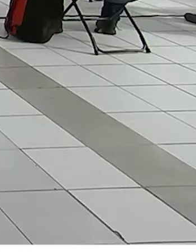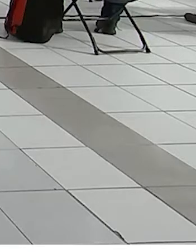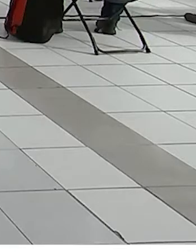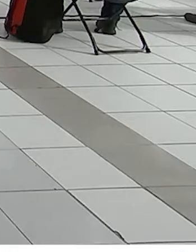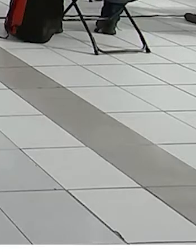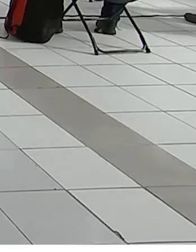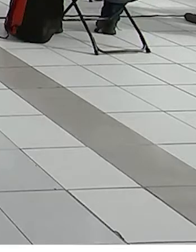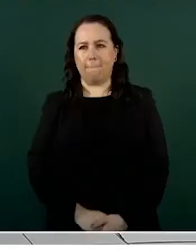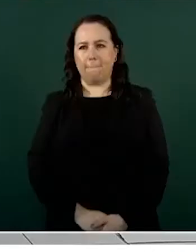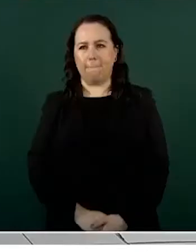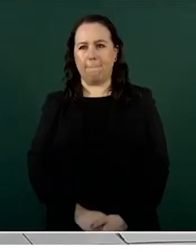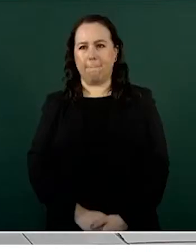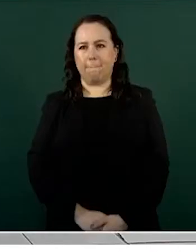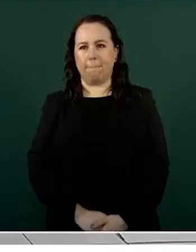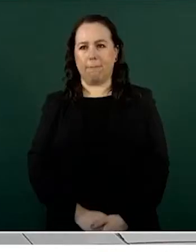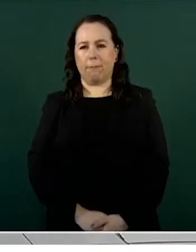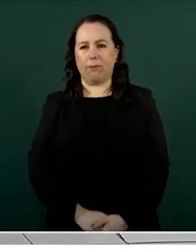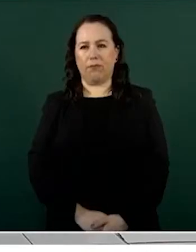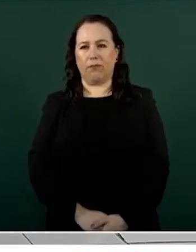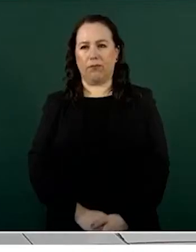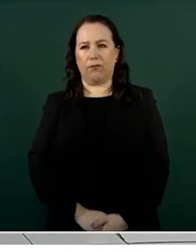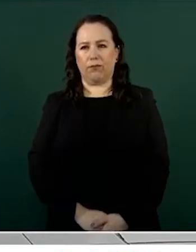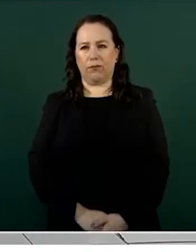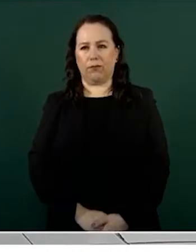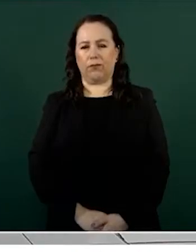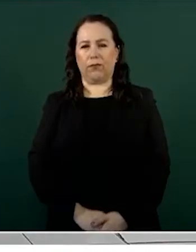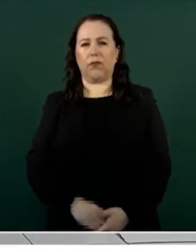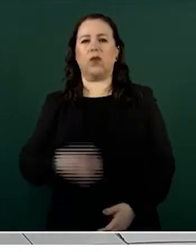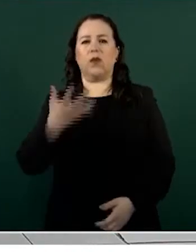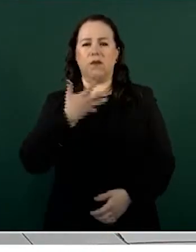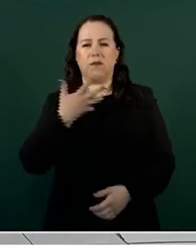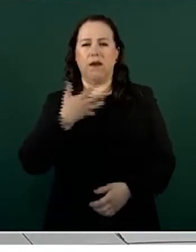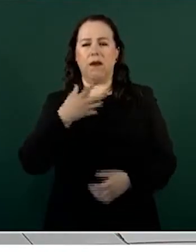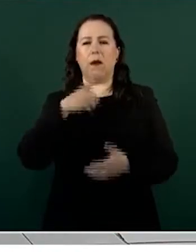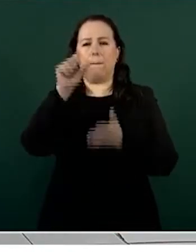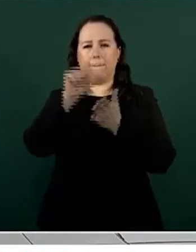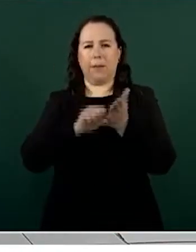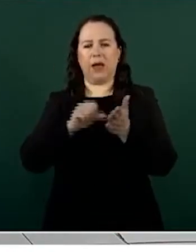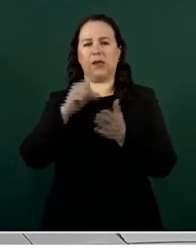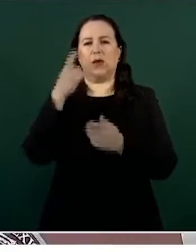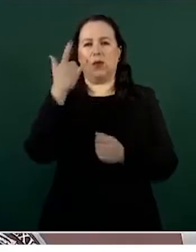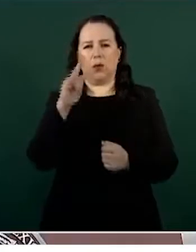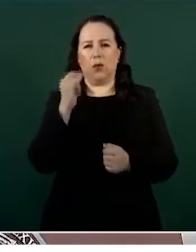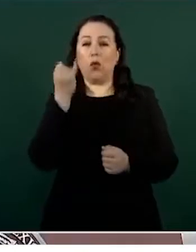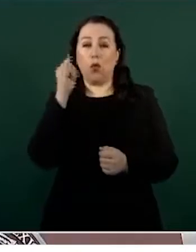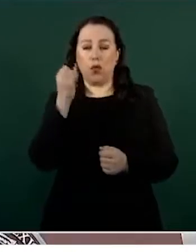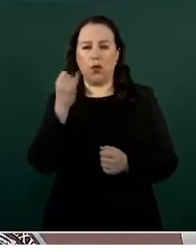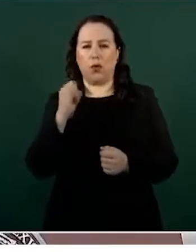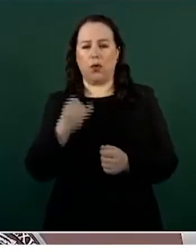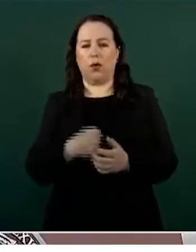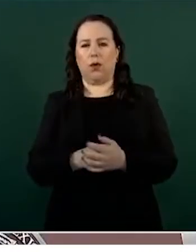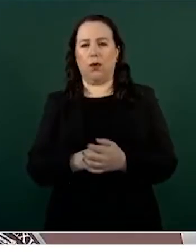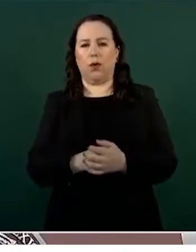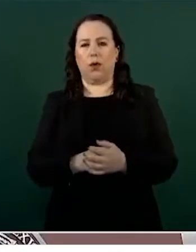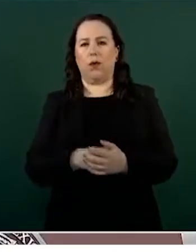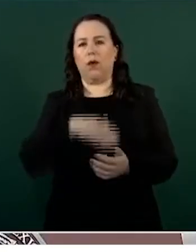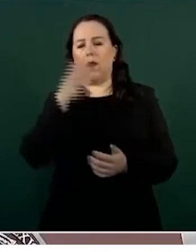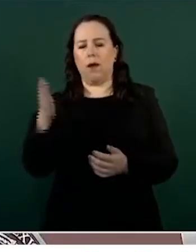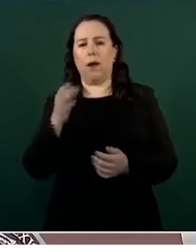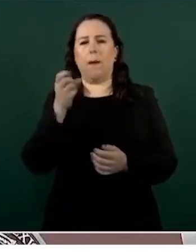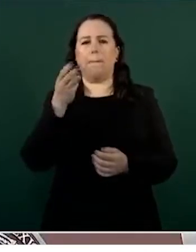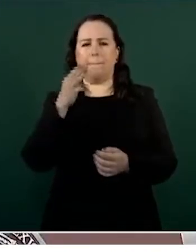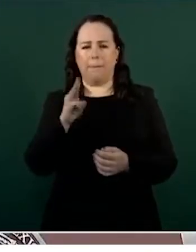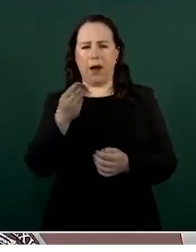donde tienen en el mes de junio no se presentó ningún evento de extorsión y en mayo